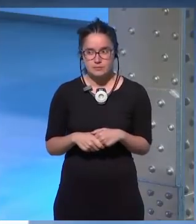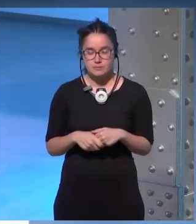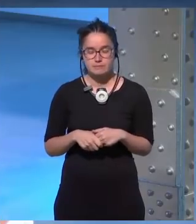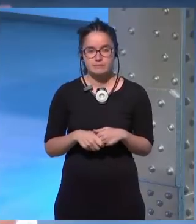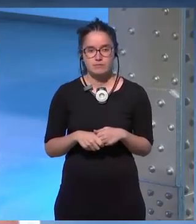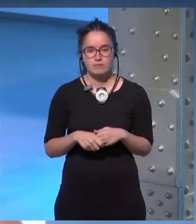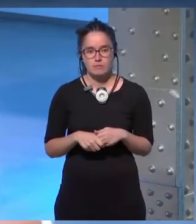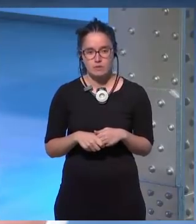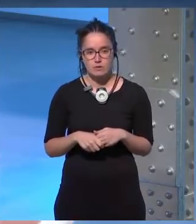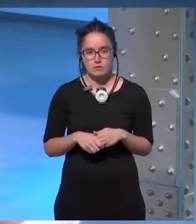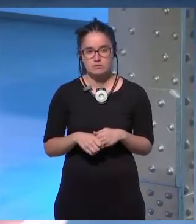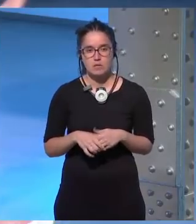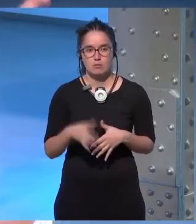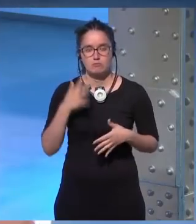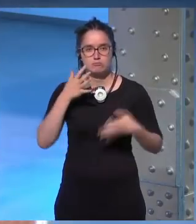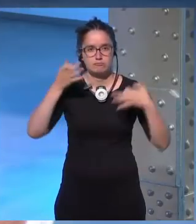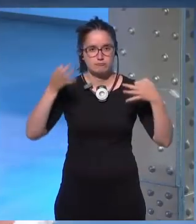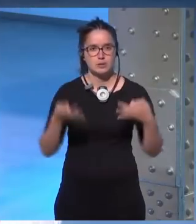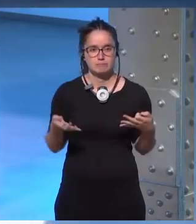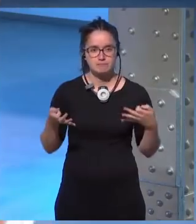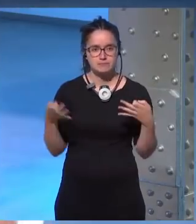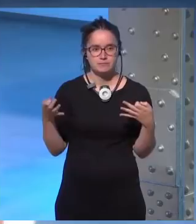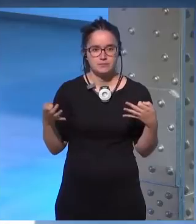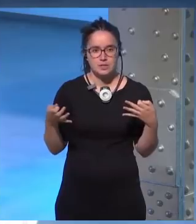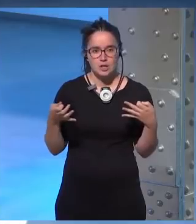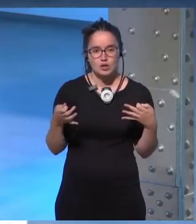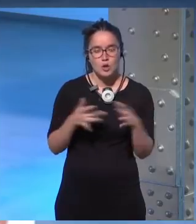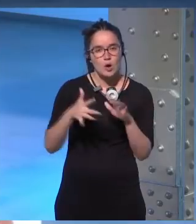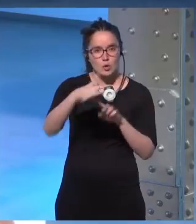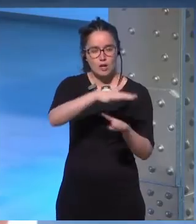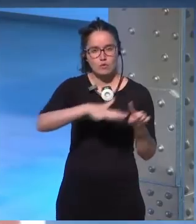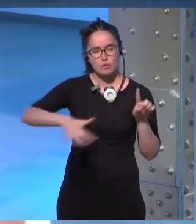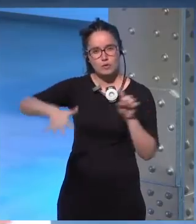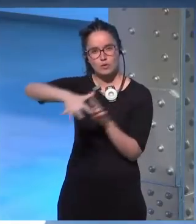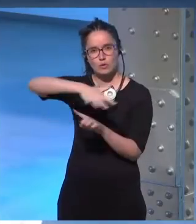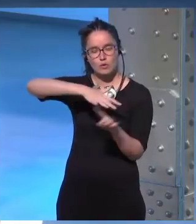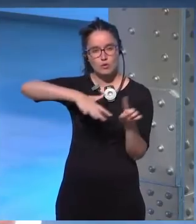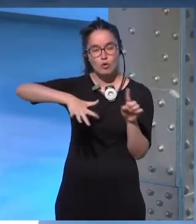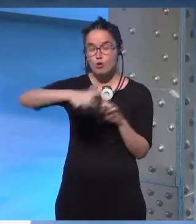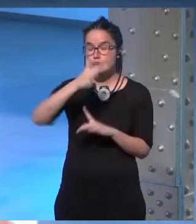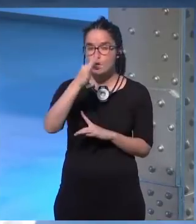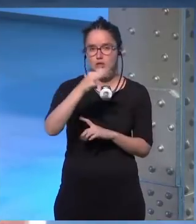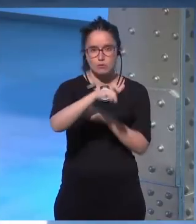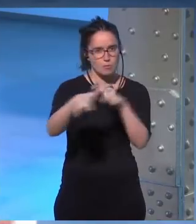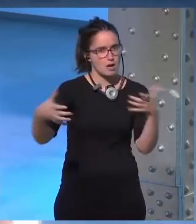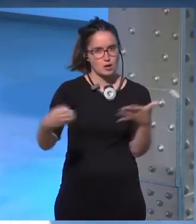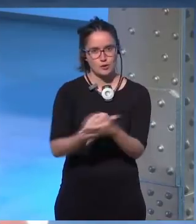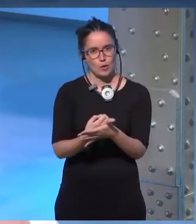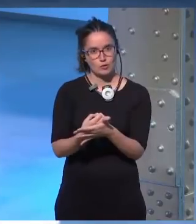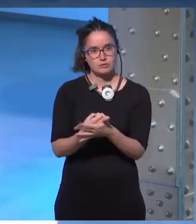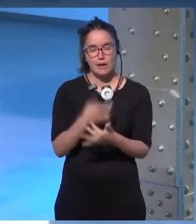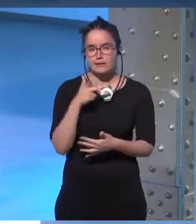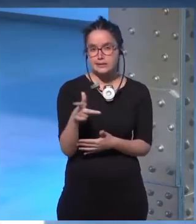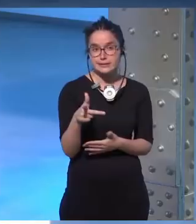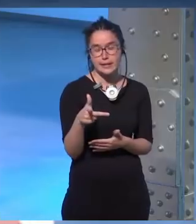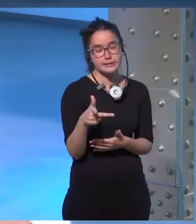y asegurarnos de que hay un entorno positivo para todo el mundo que si hay chistes